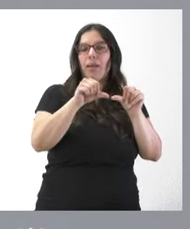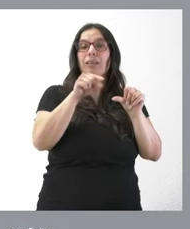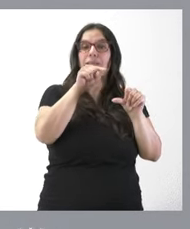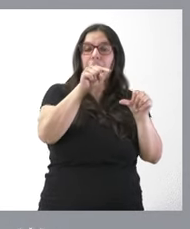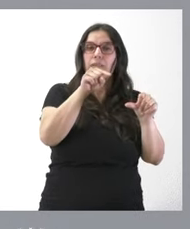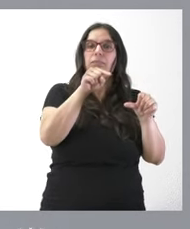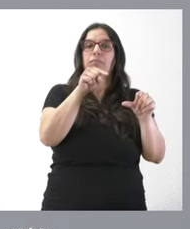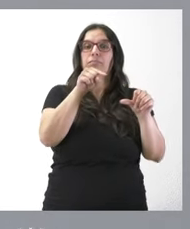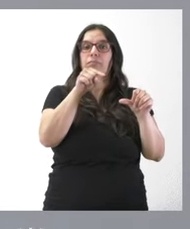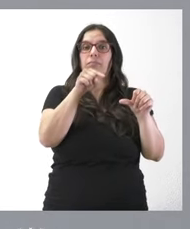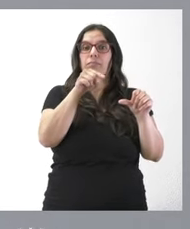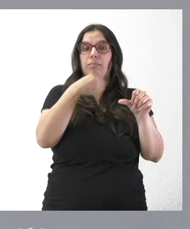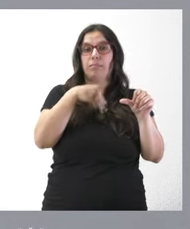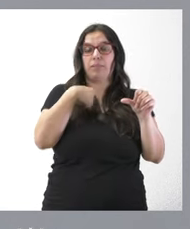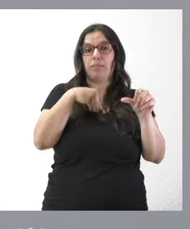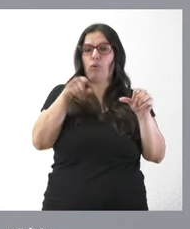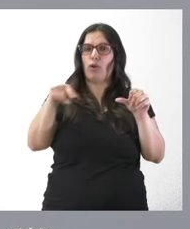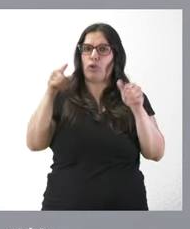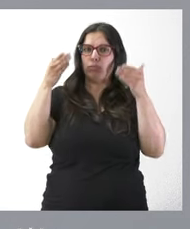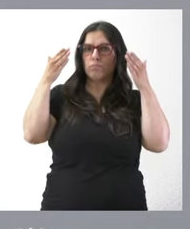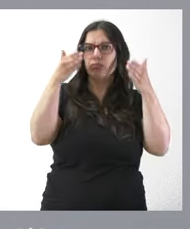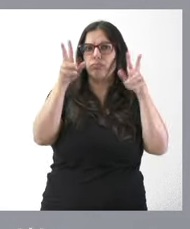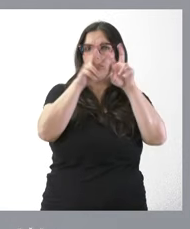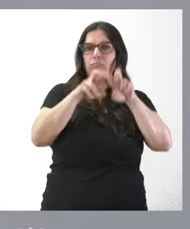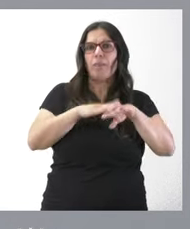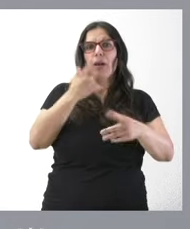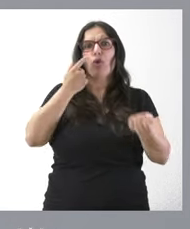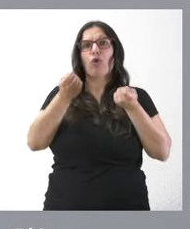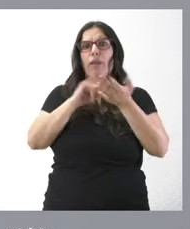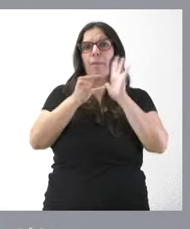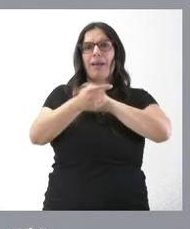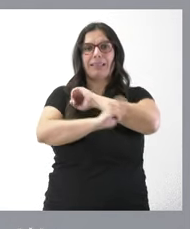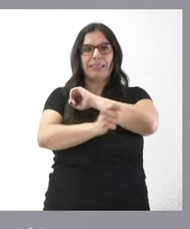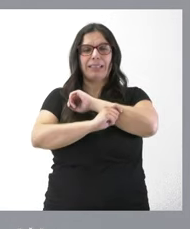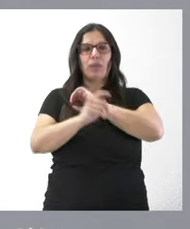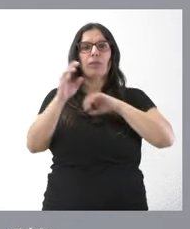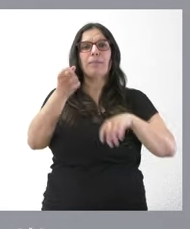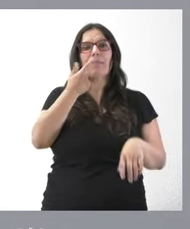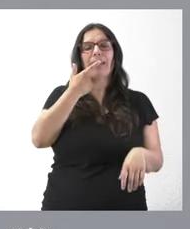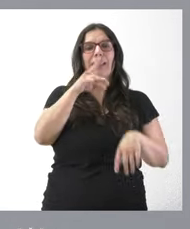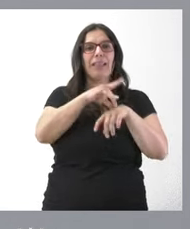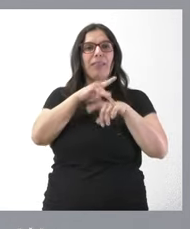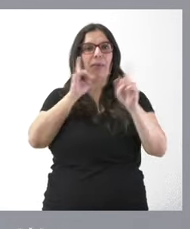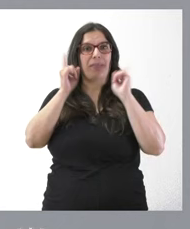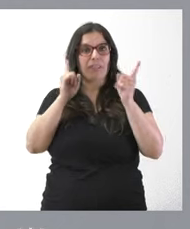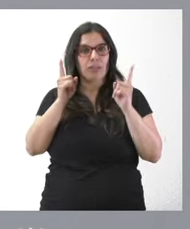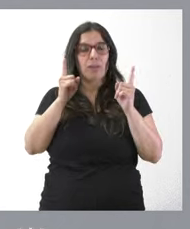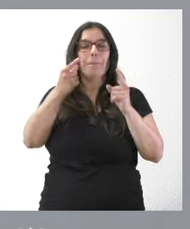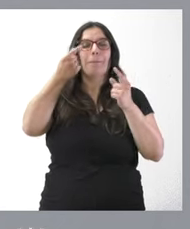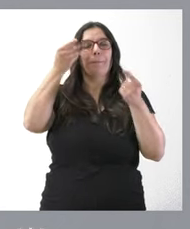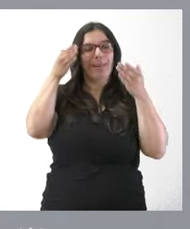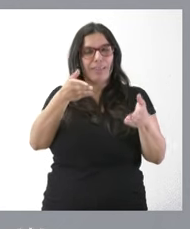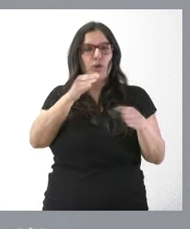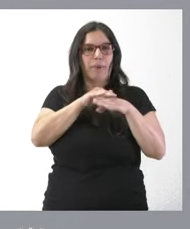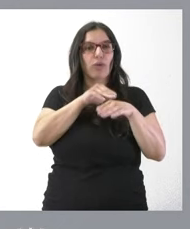implicación de este complejo hospitalario de Salamanca en la coordinación del Plan Estratégico de Medicina de Previsión, de Precisión, perdón,